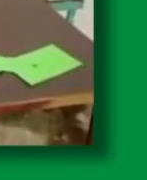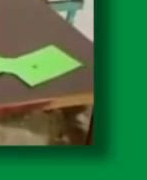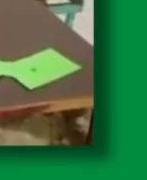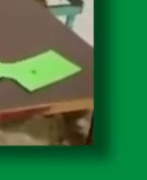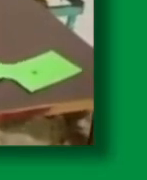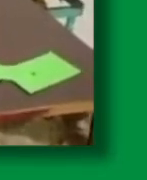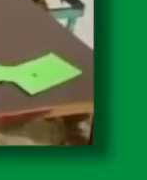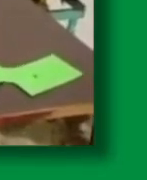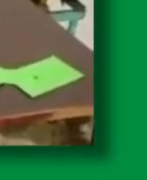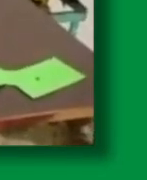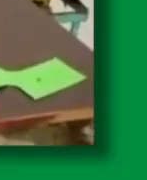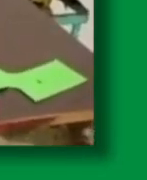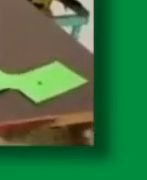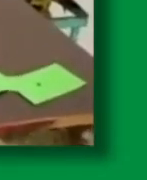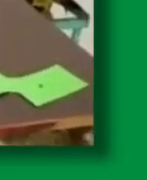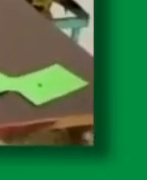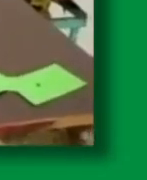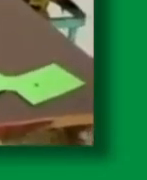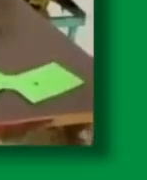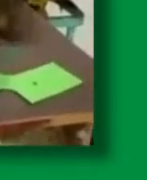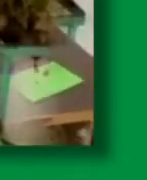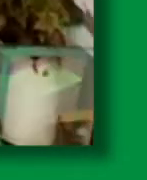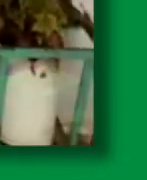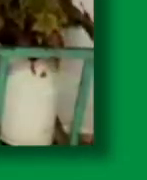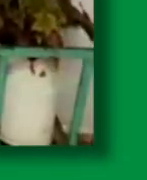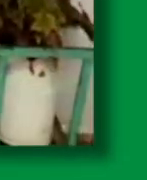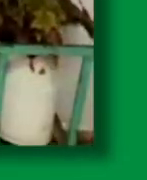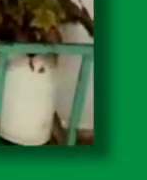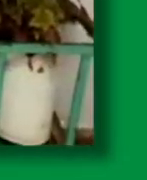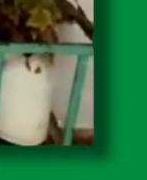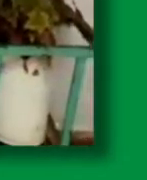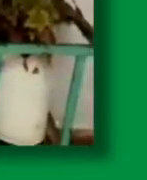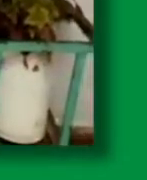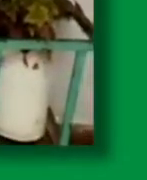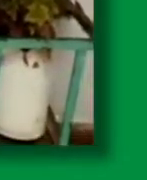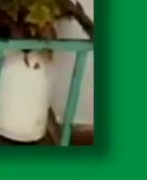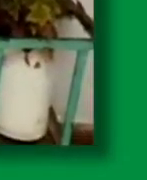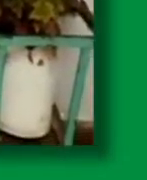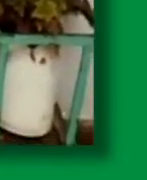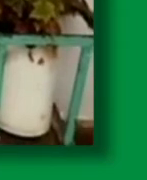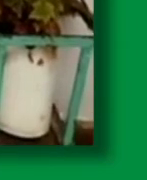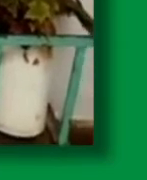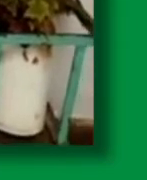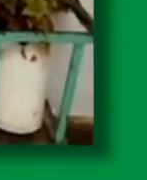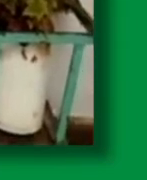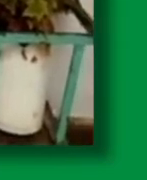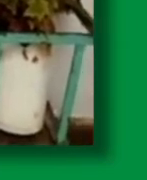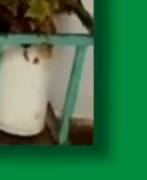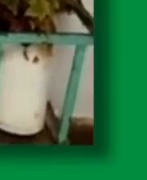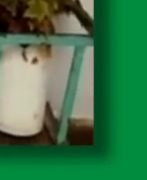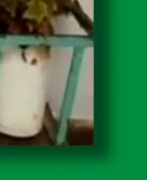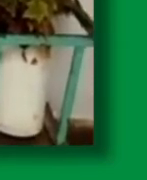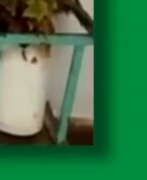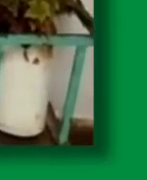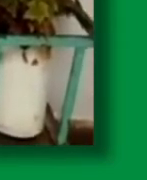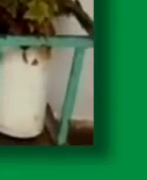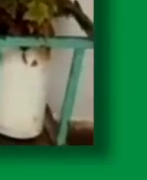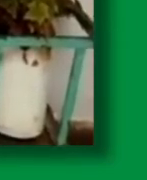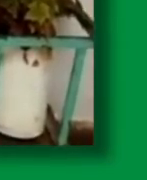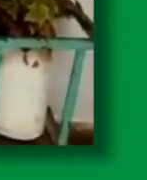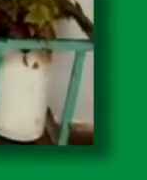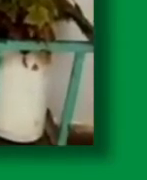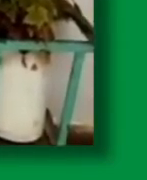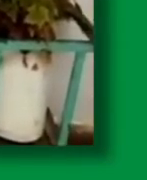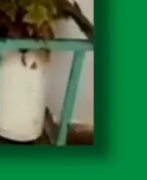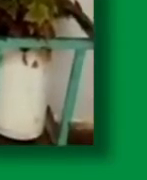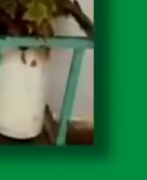las medidas de bioseguridad antes y después de hacer la actividad. Recortamos la tarjeta del tamaño